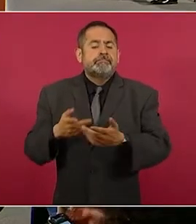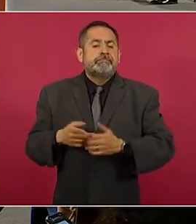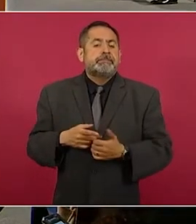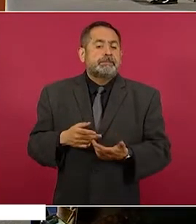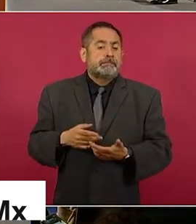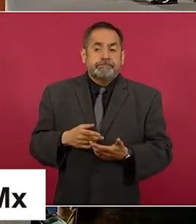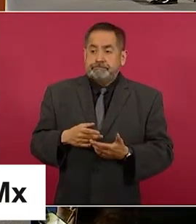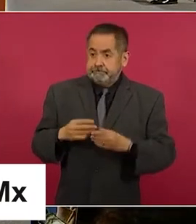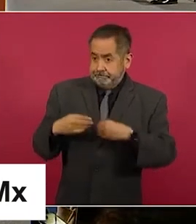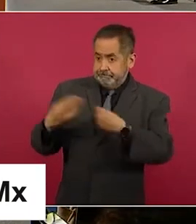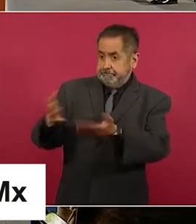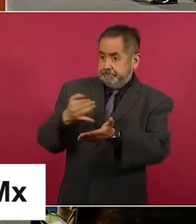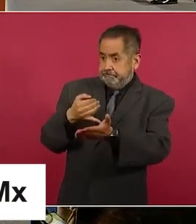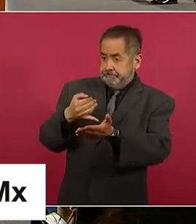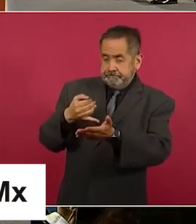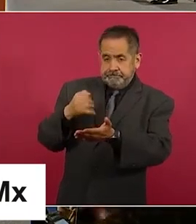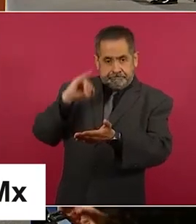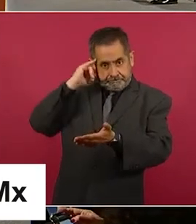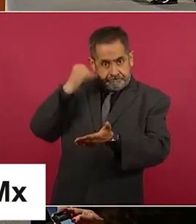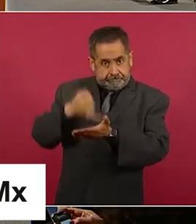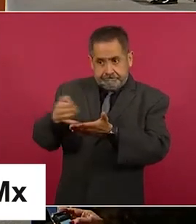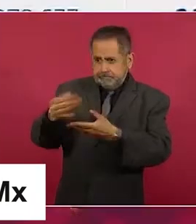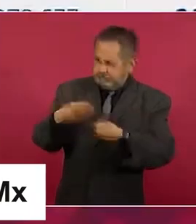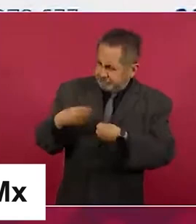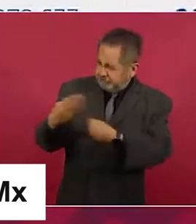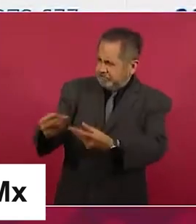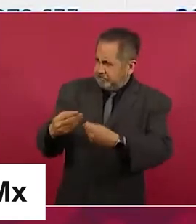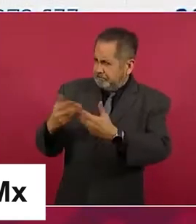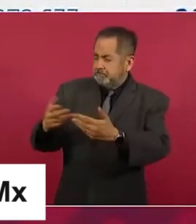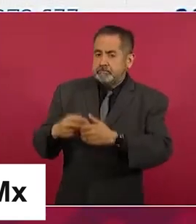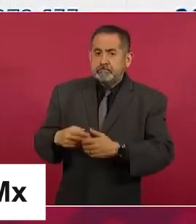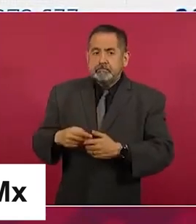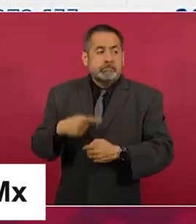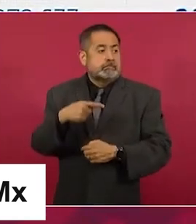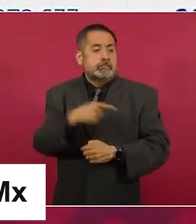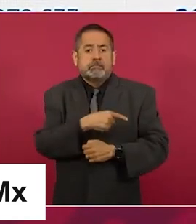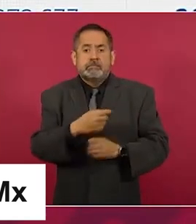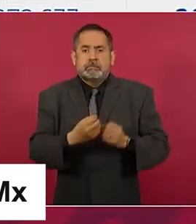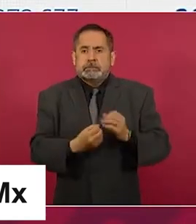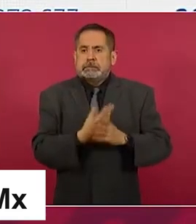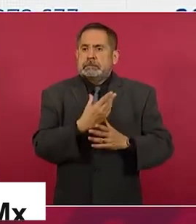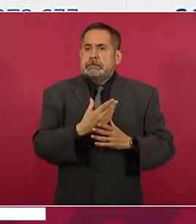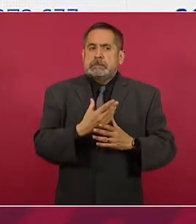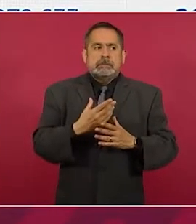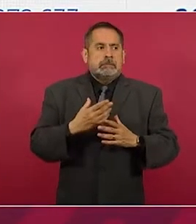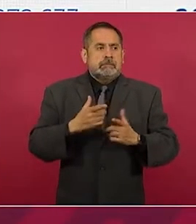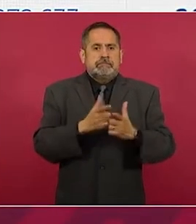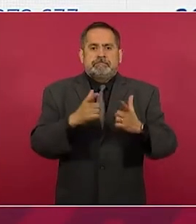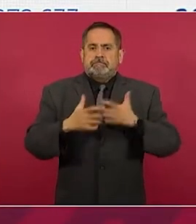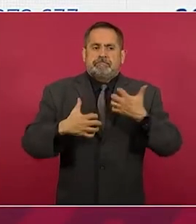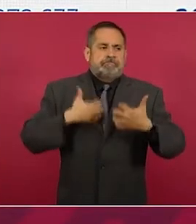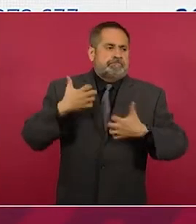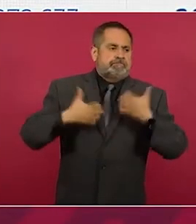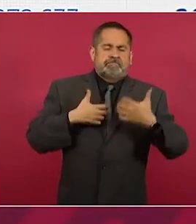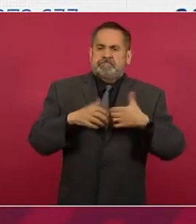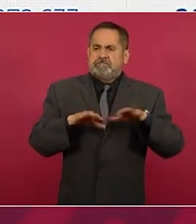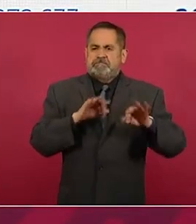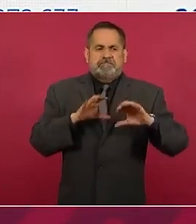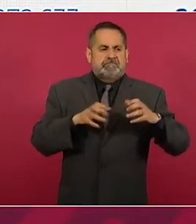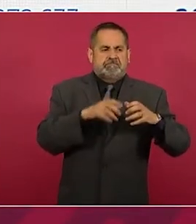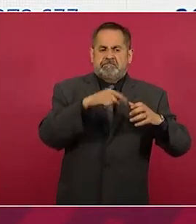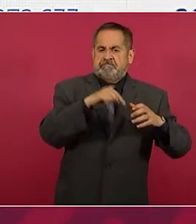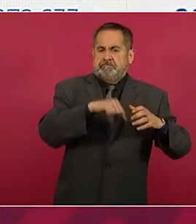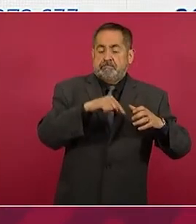se conforma un núcleo conservador muy reaccionario en Yucatán